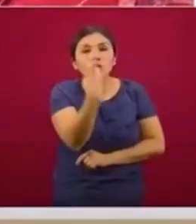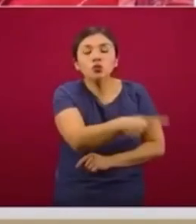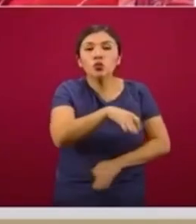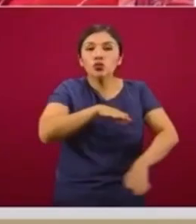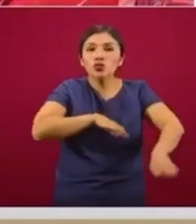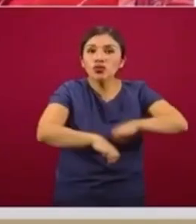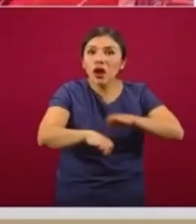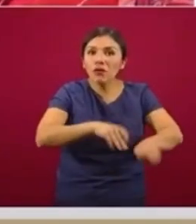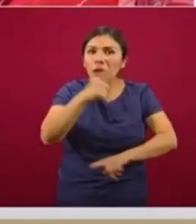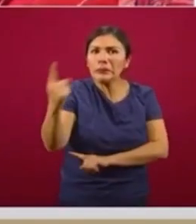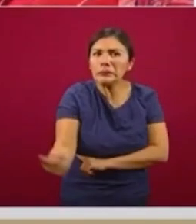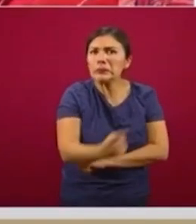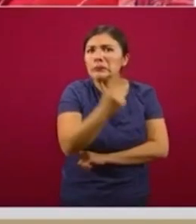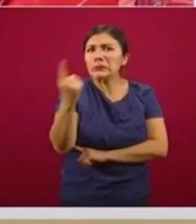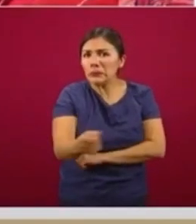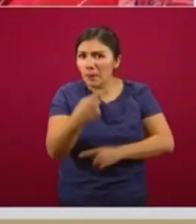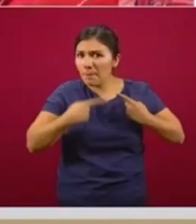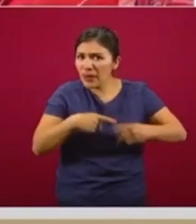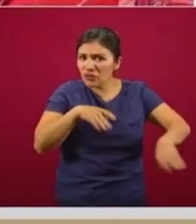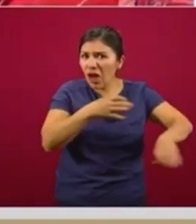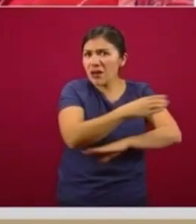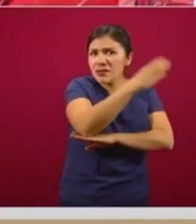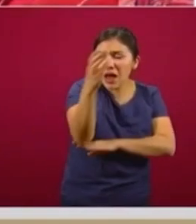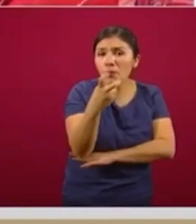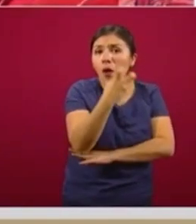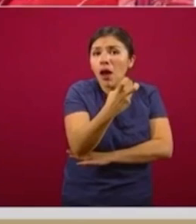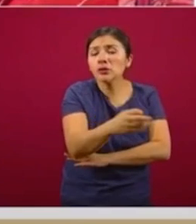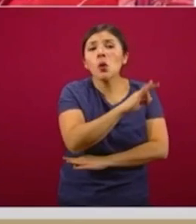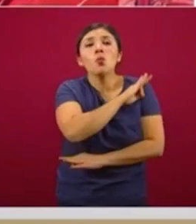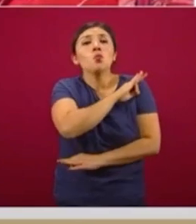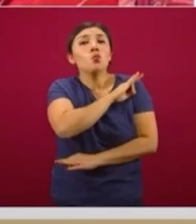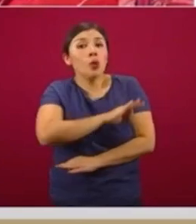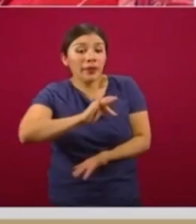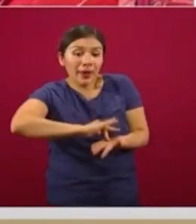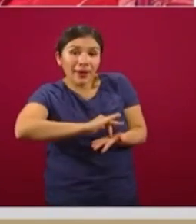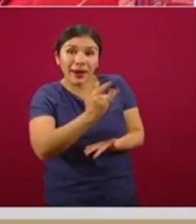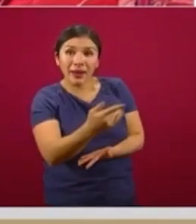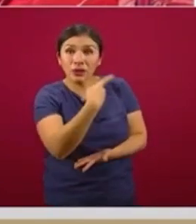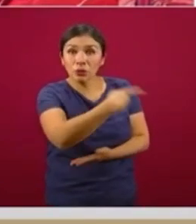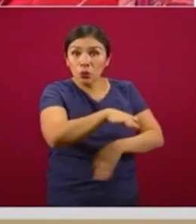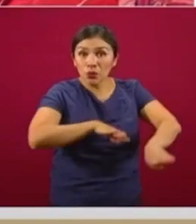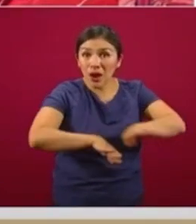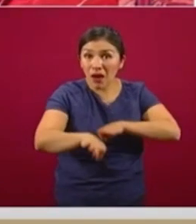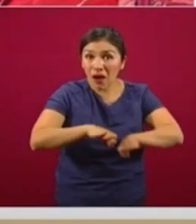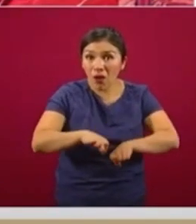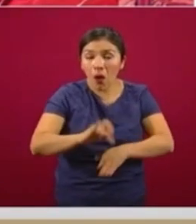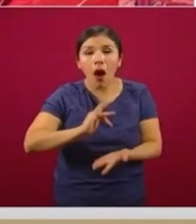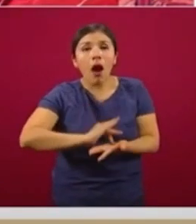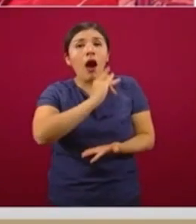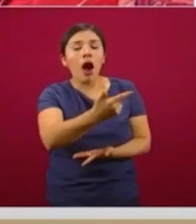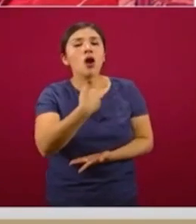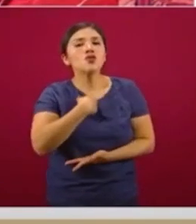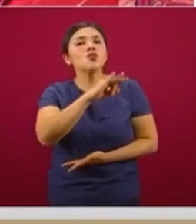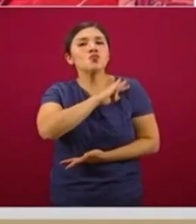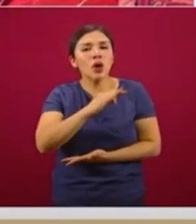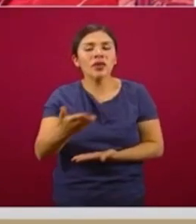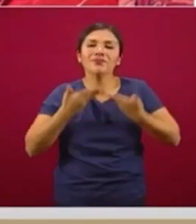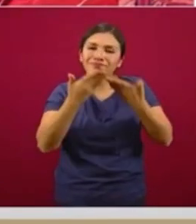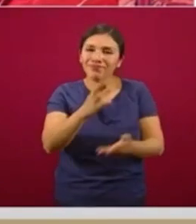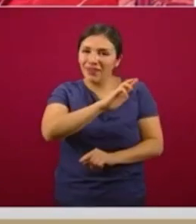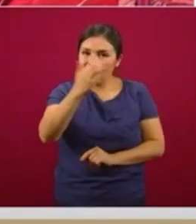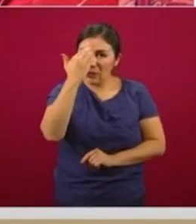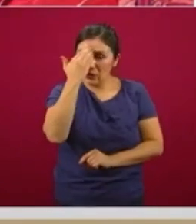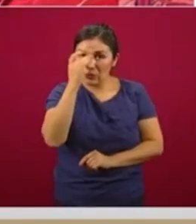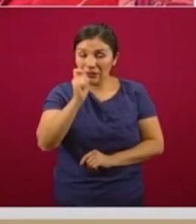permanente de los productores y que nos permiten, al final de cuentas, a través de ese trabajo digno, hacer ese reconocimiento.